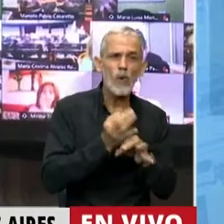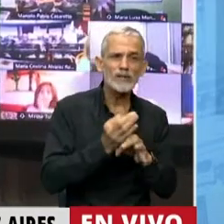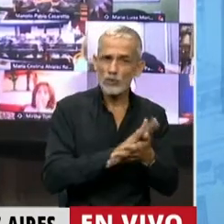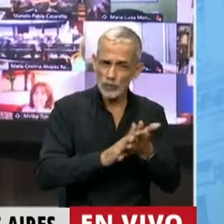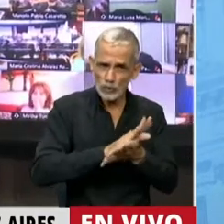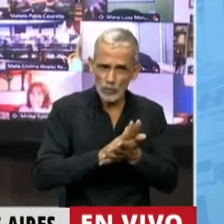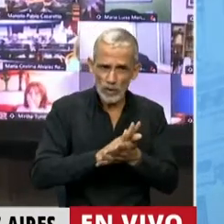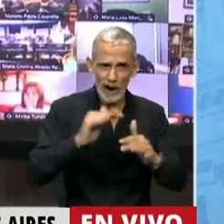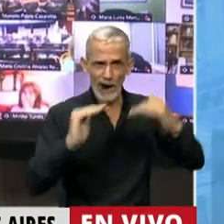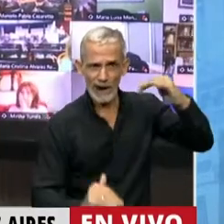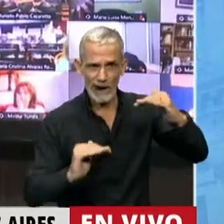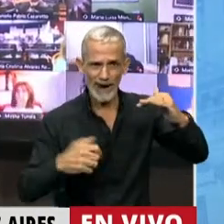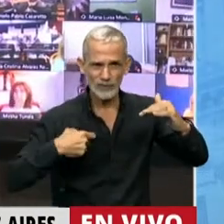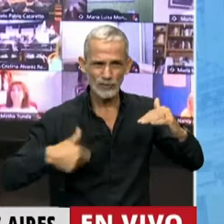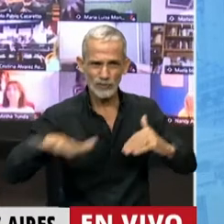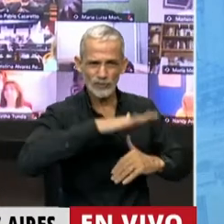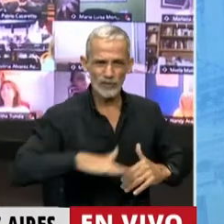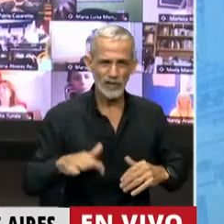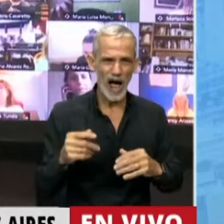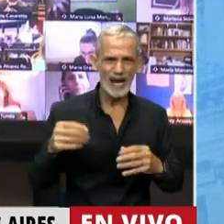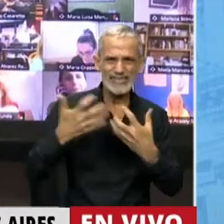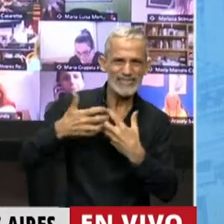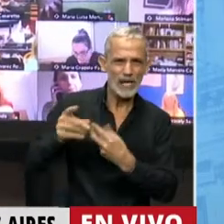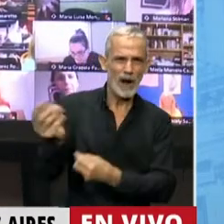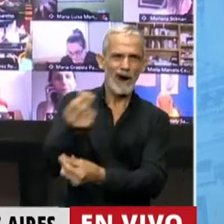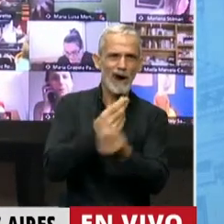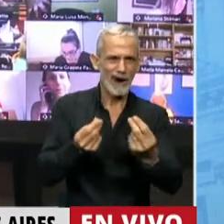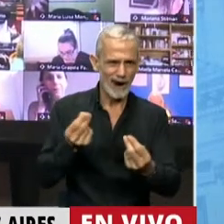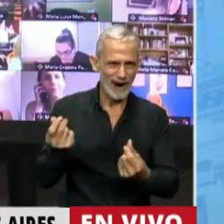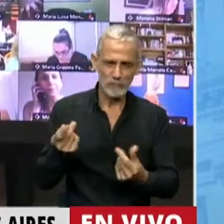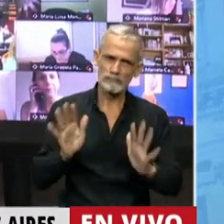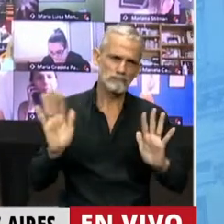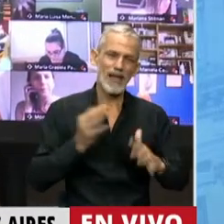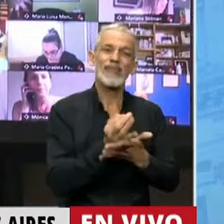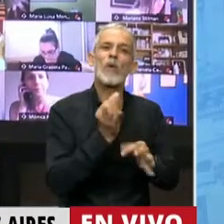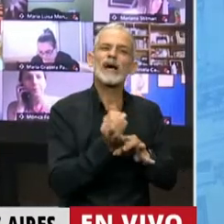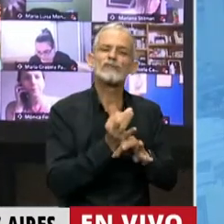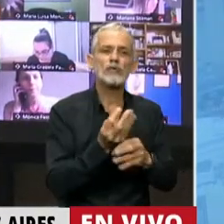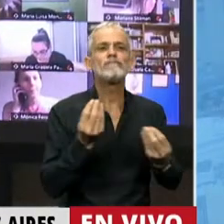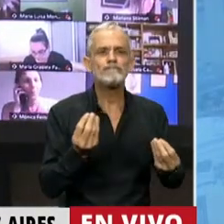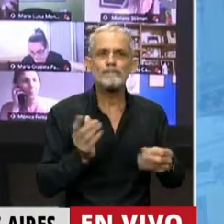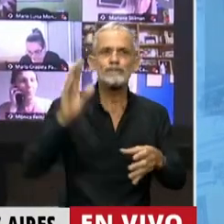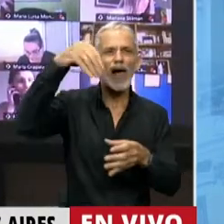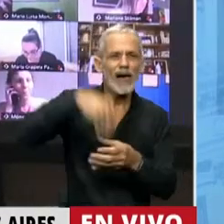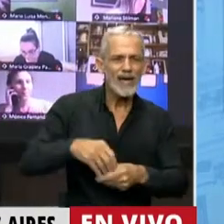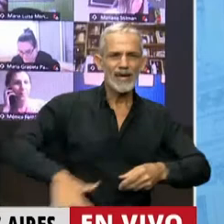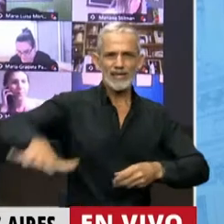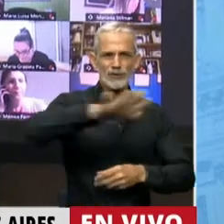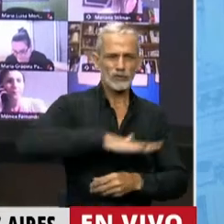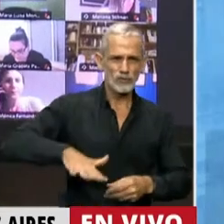no resuelve las desigualdades sociales del sistema capitalista. Es más, la educación está inmersa